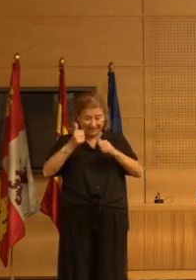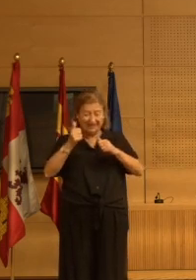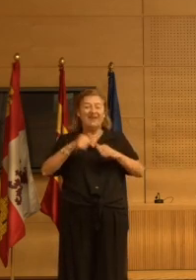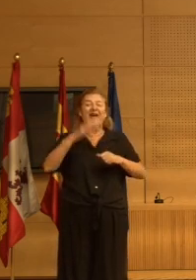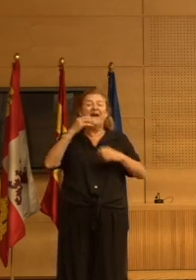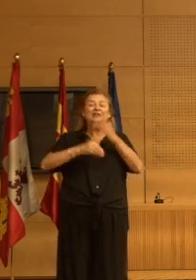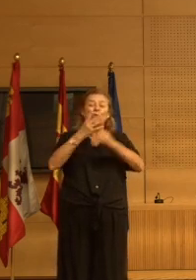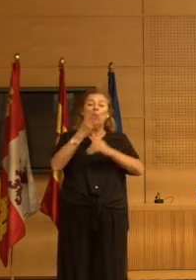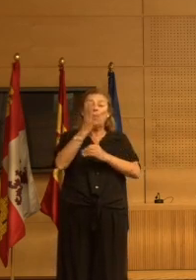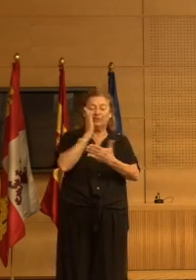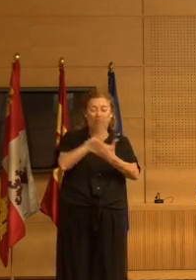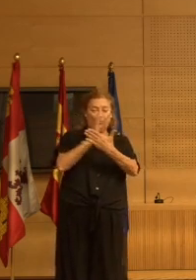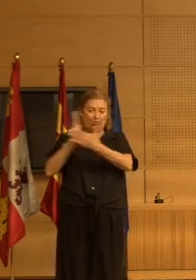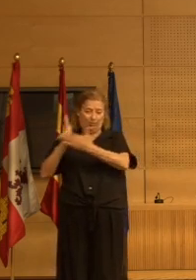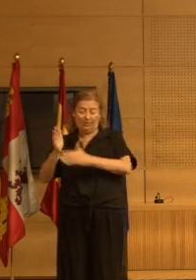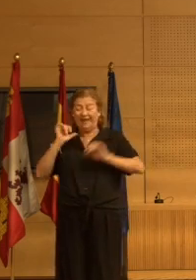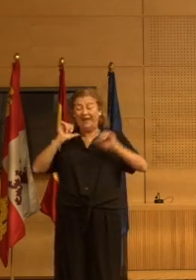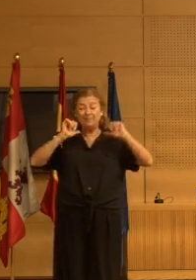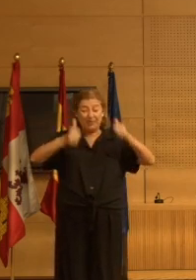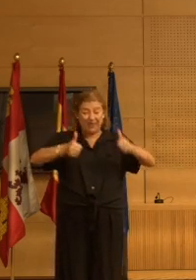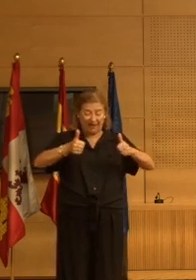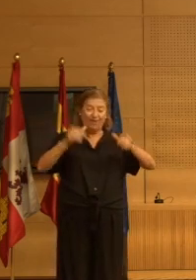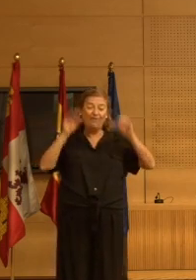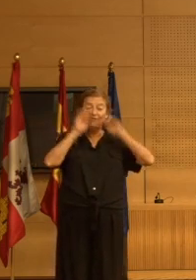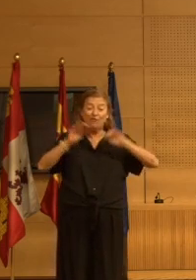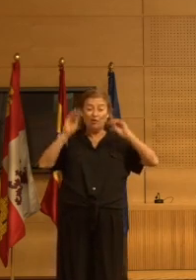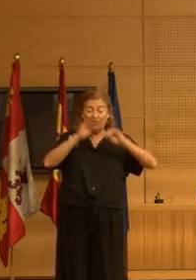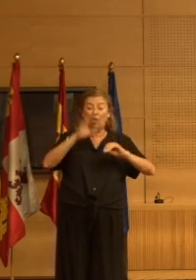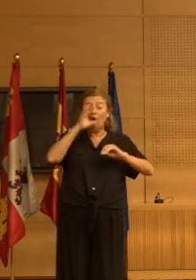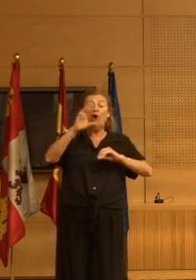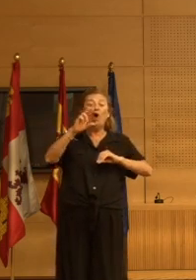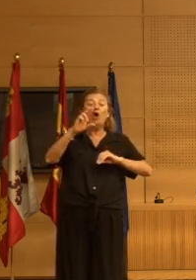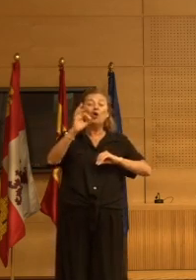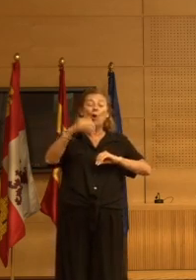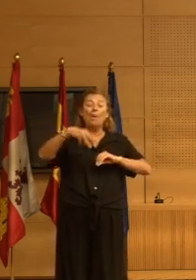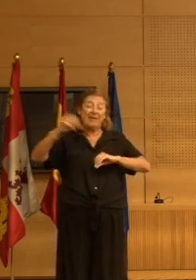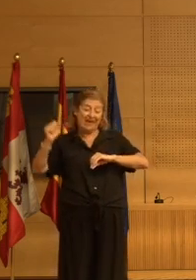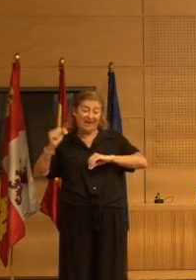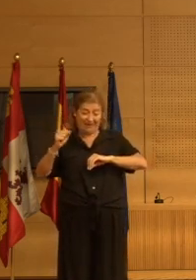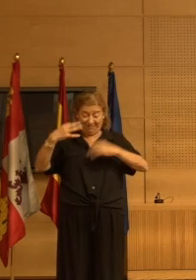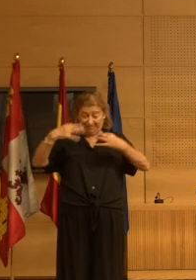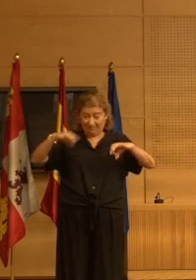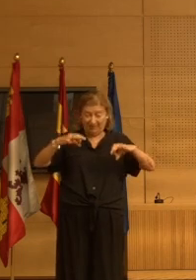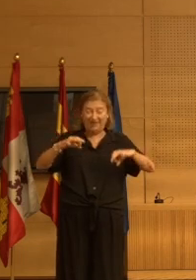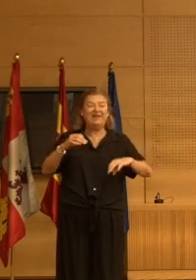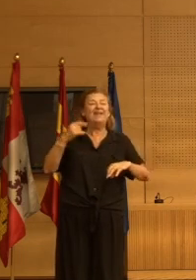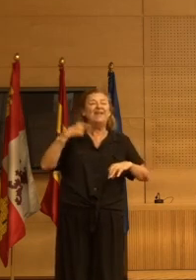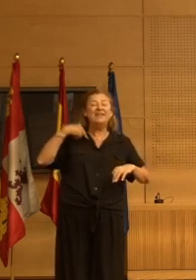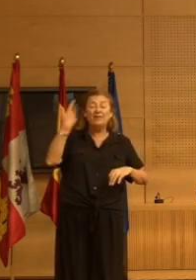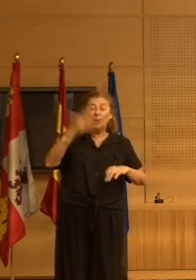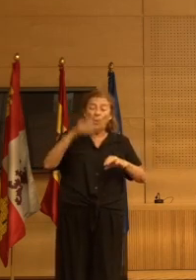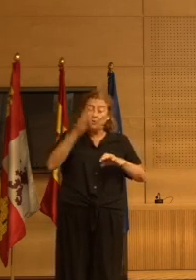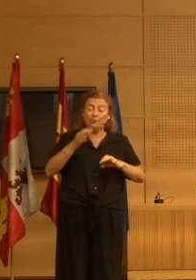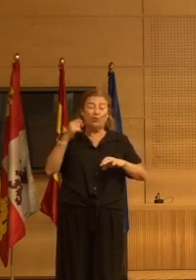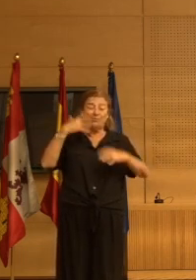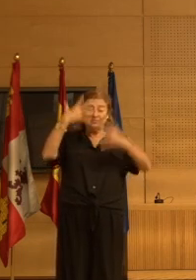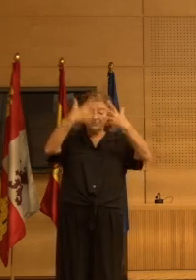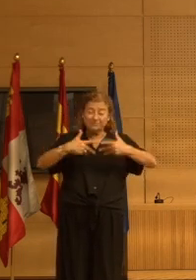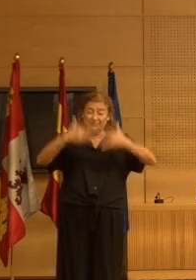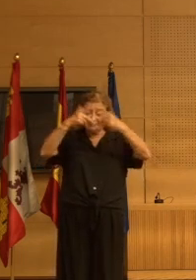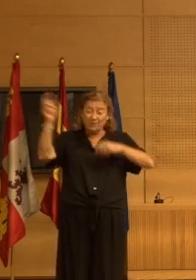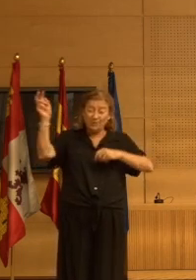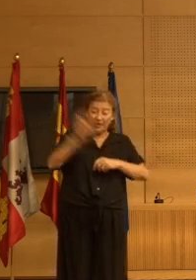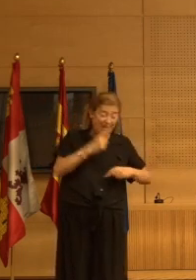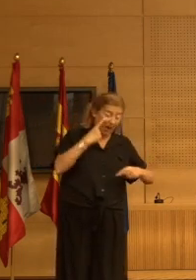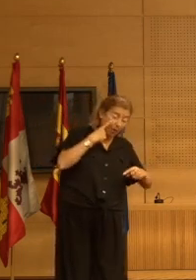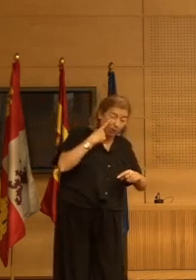cortes justo antes del inicio de la formación CROME estándar justo después de la auditoría cuando ya se ha aplicado